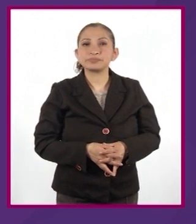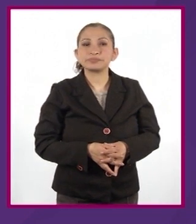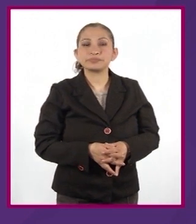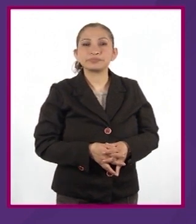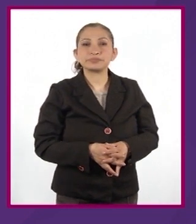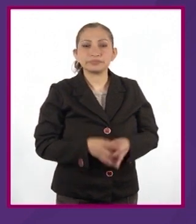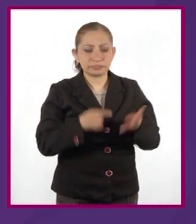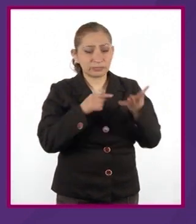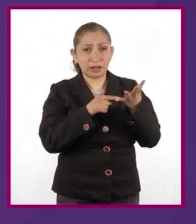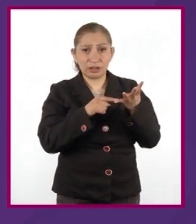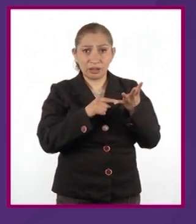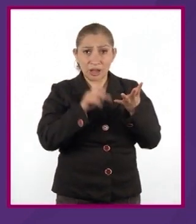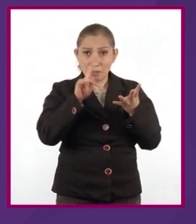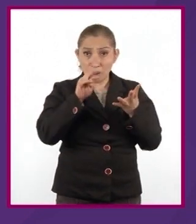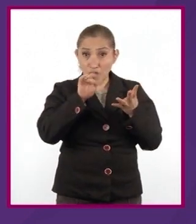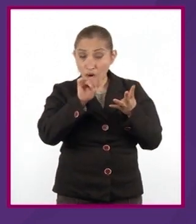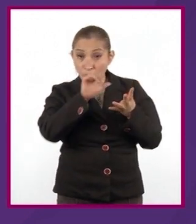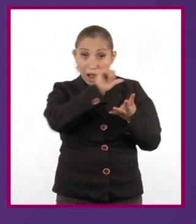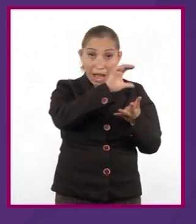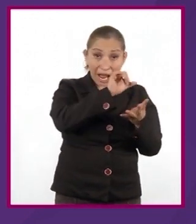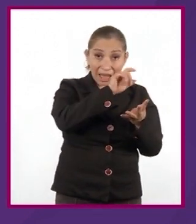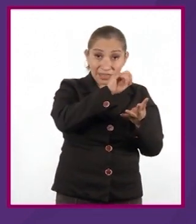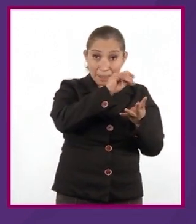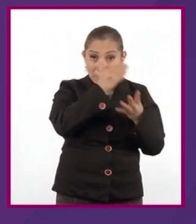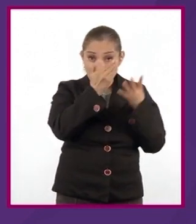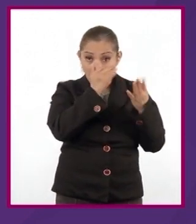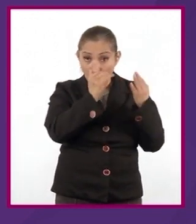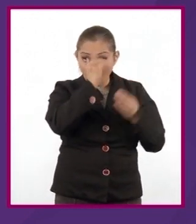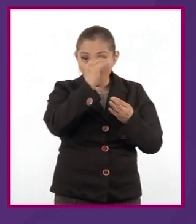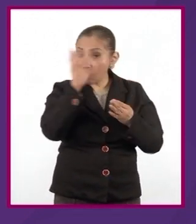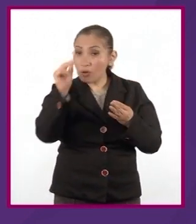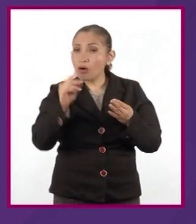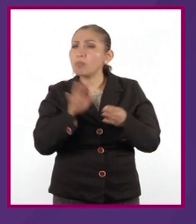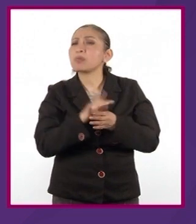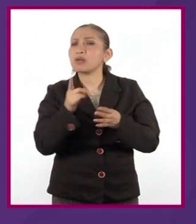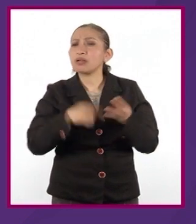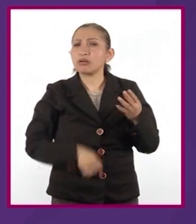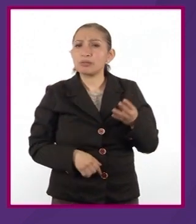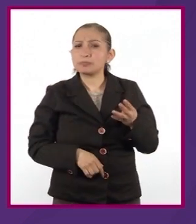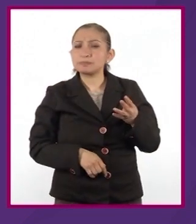¿Es un prólogo académico o no? ¿Por qué?